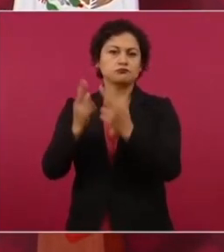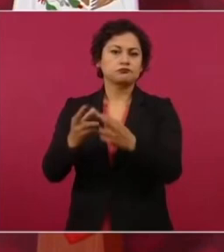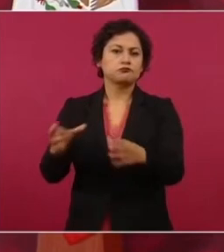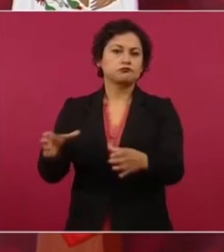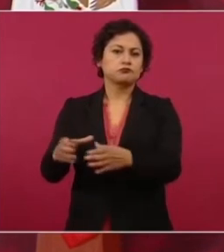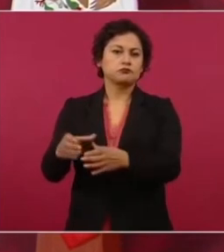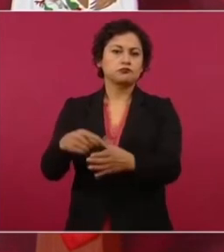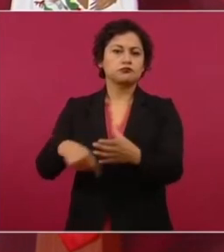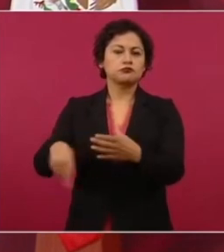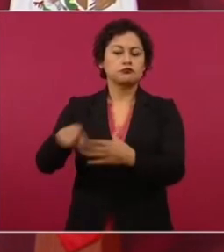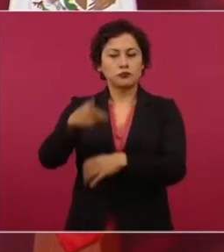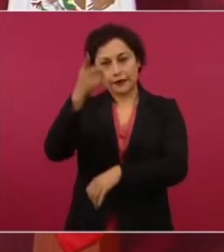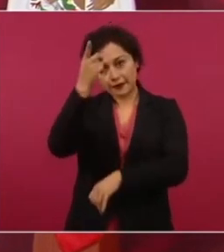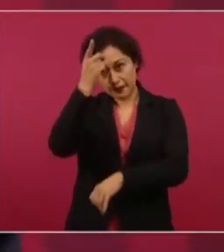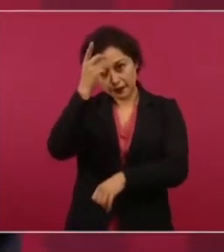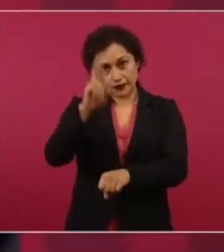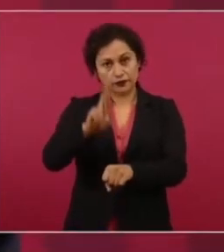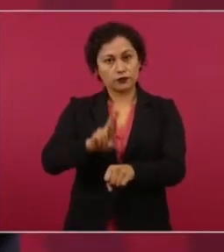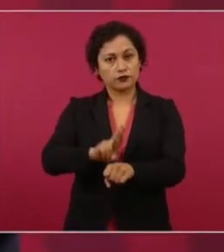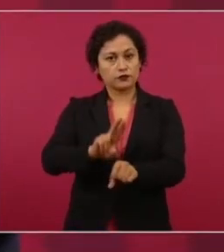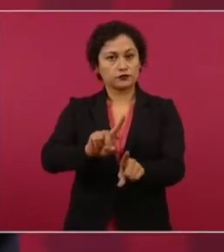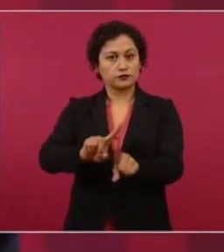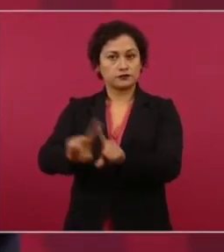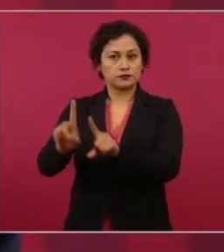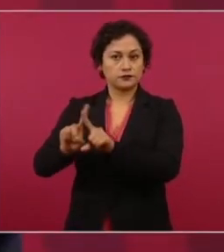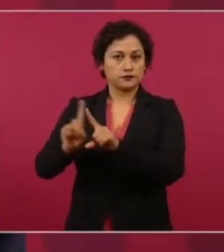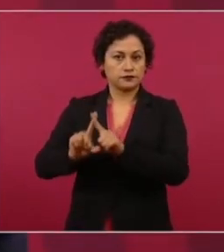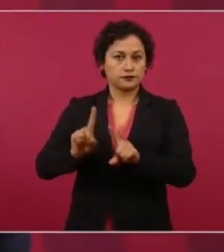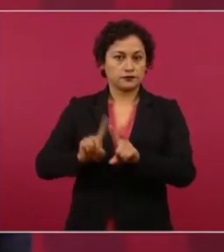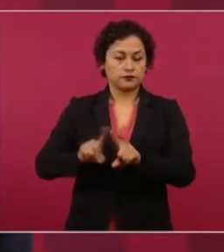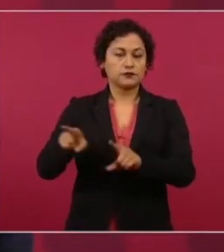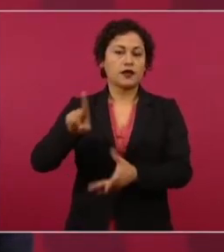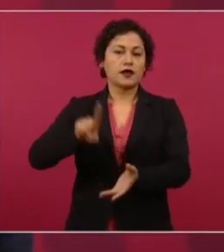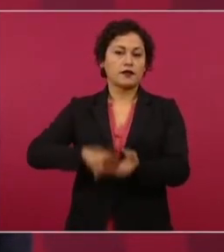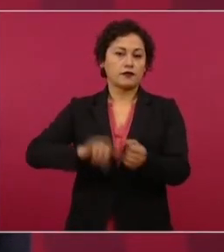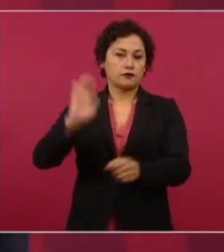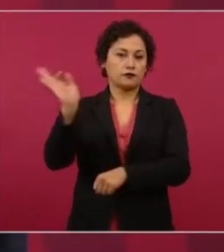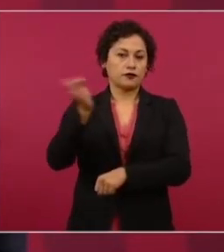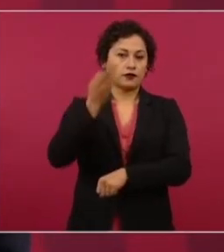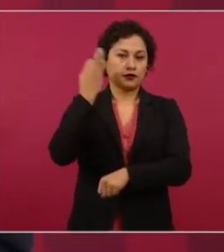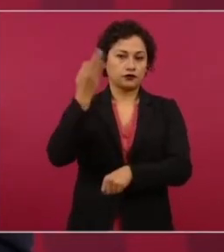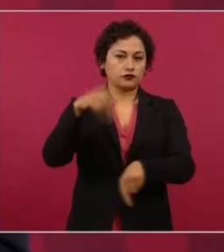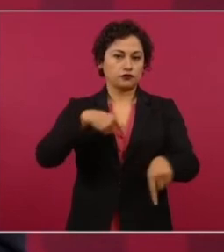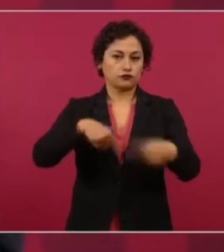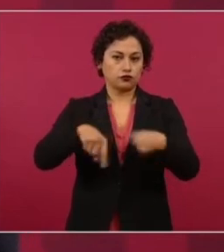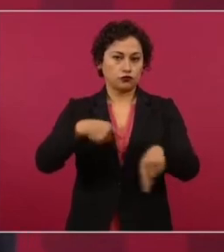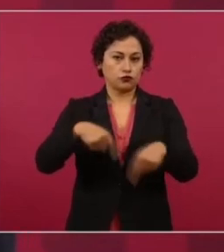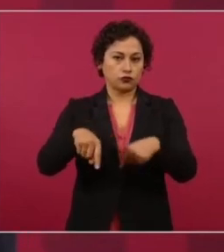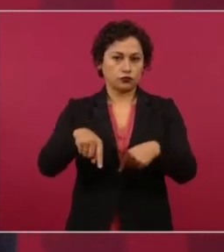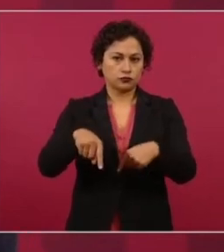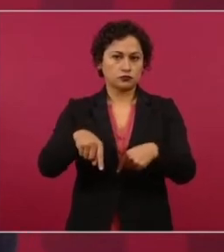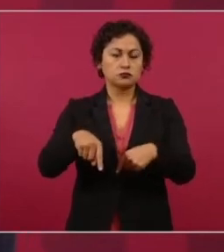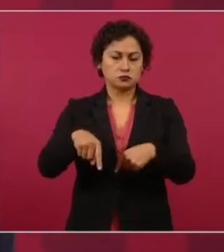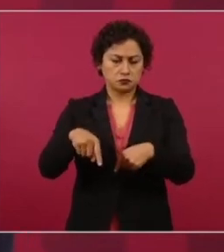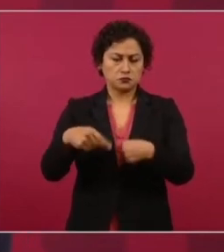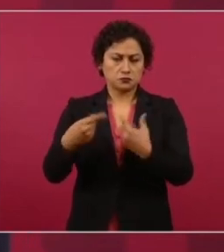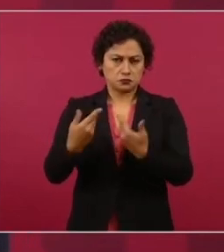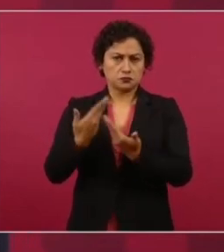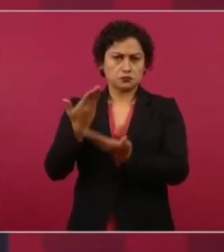los directivos de la Federación de Fútbol y yo les entrego la propuesta